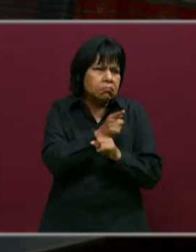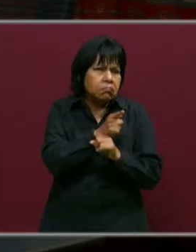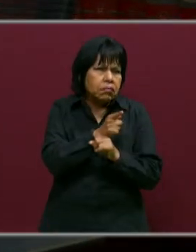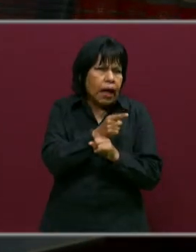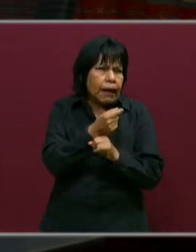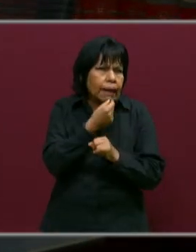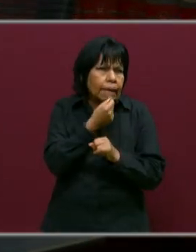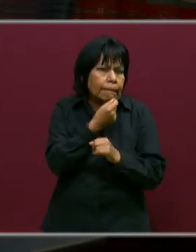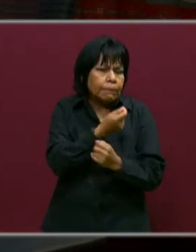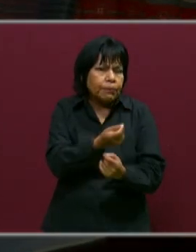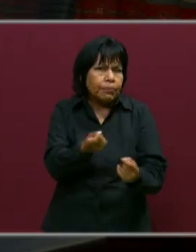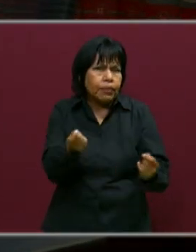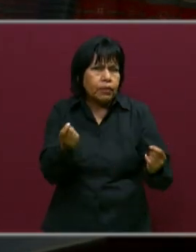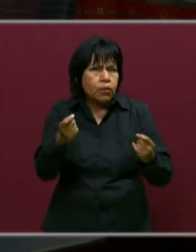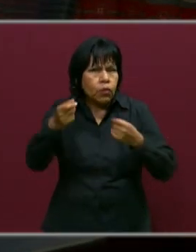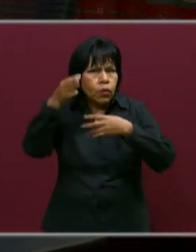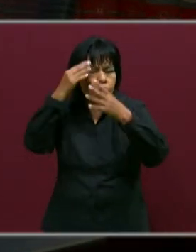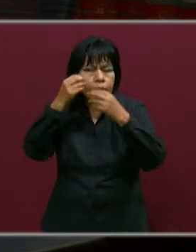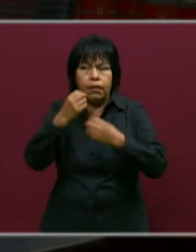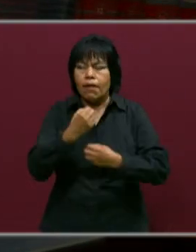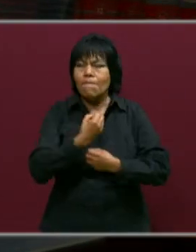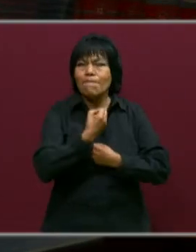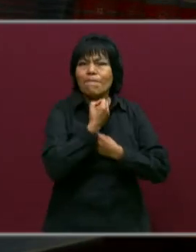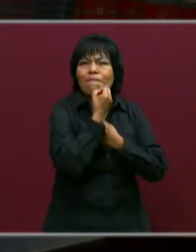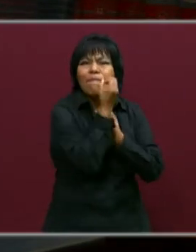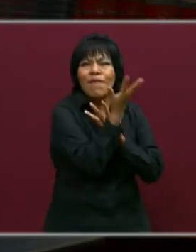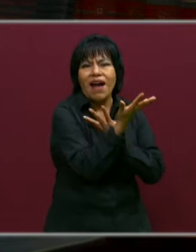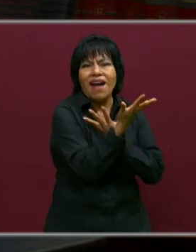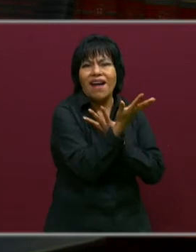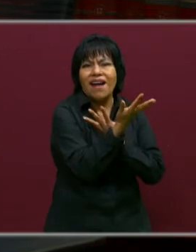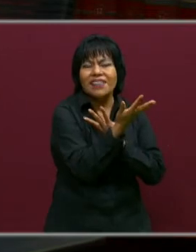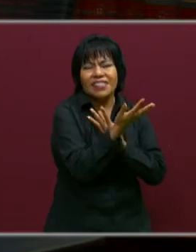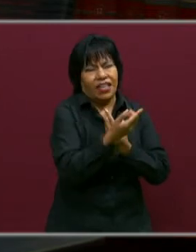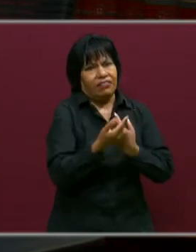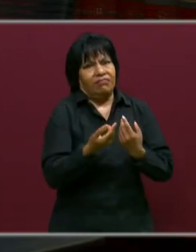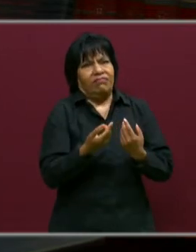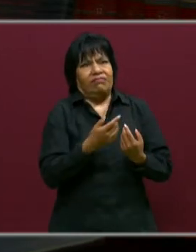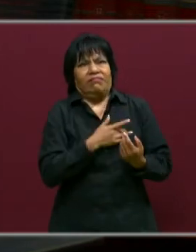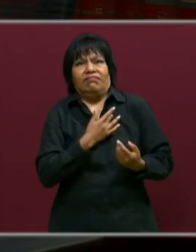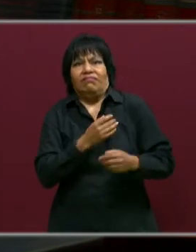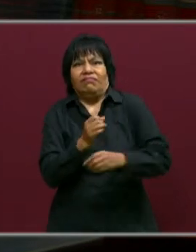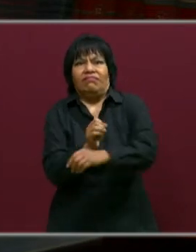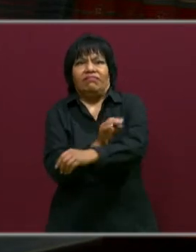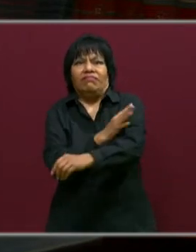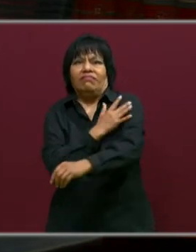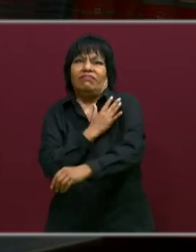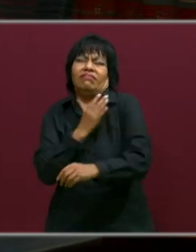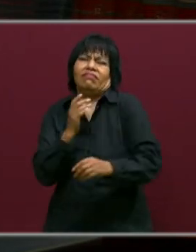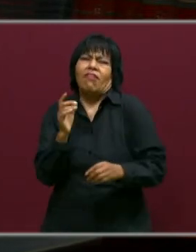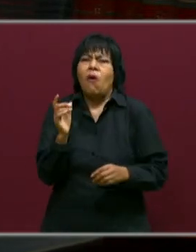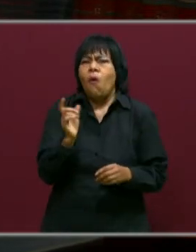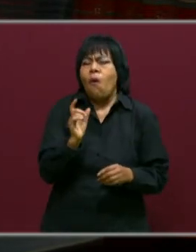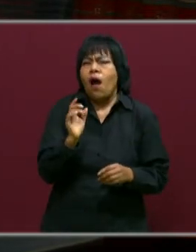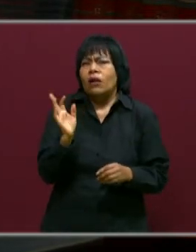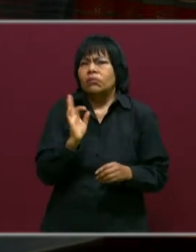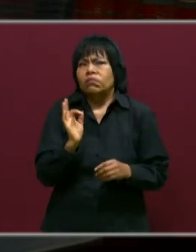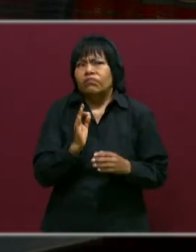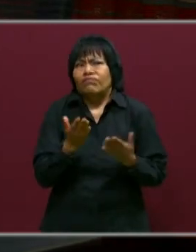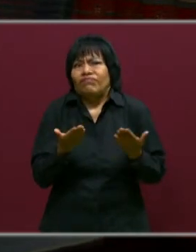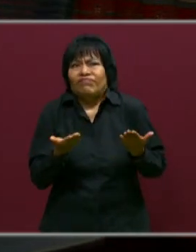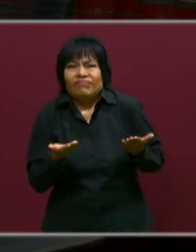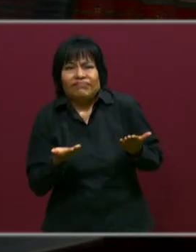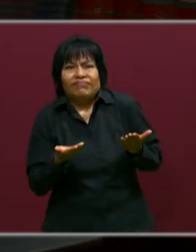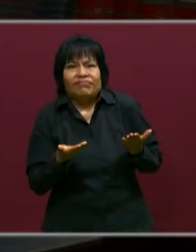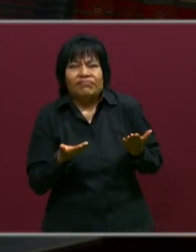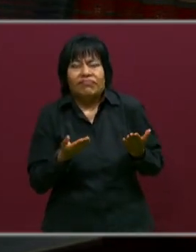el niño aprenda a expresar sus emociones, a expresar lo que él siente cuando se lee